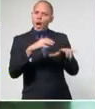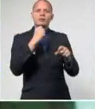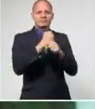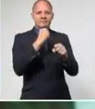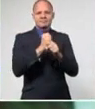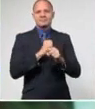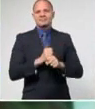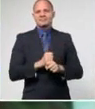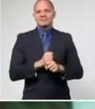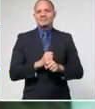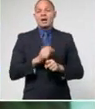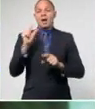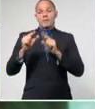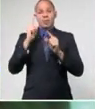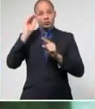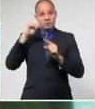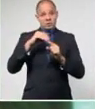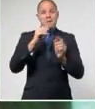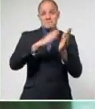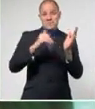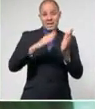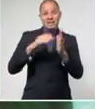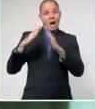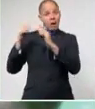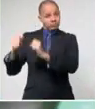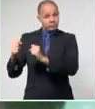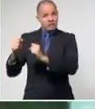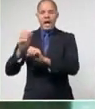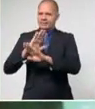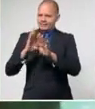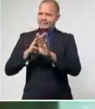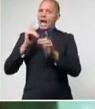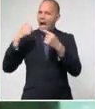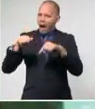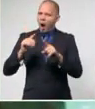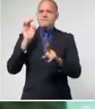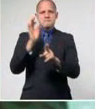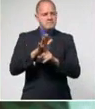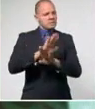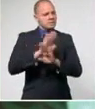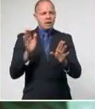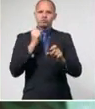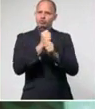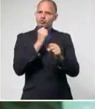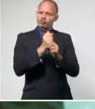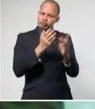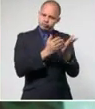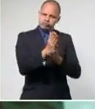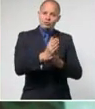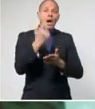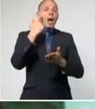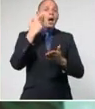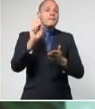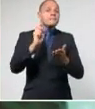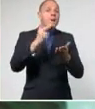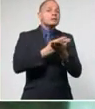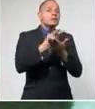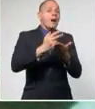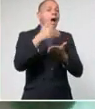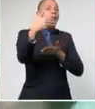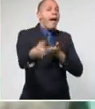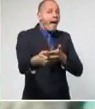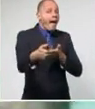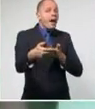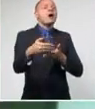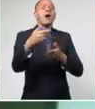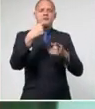% de las personas interruptas están incorporadas, nos quedan 404 que en las próximas dos semanas deben incorporarse a laboral. Las